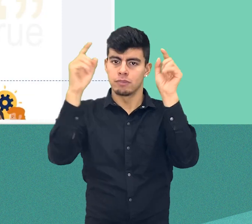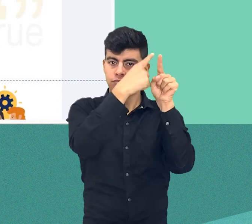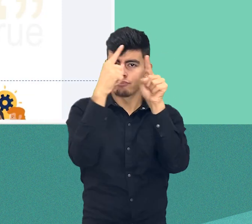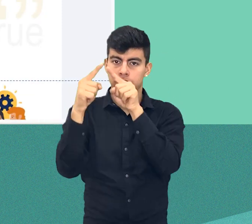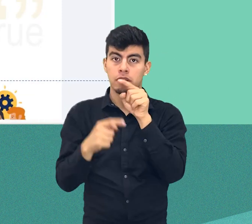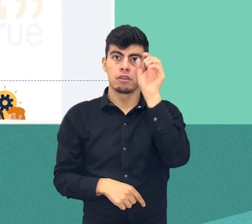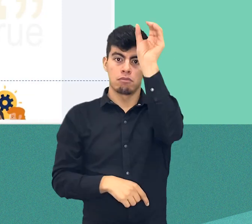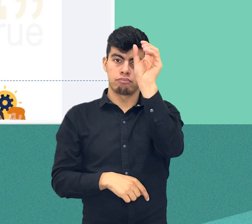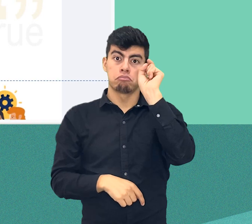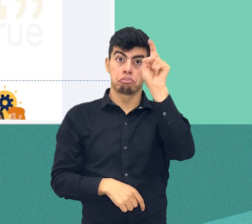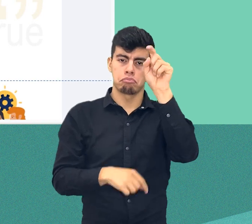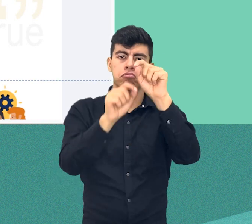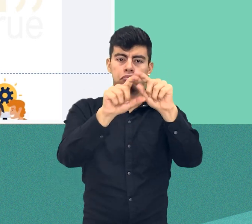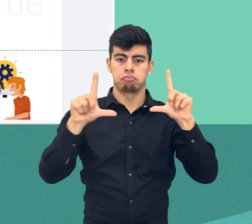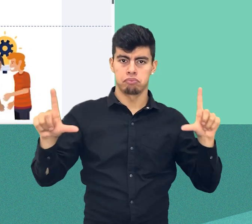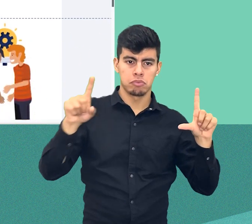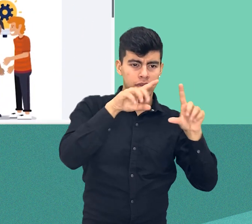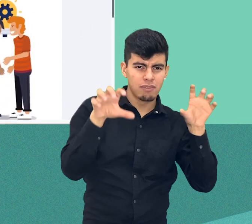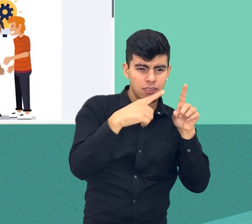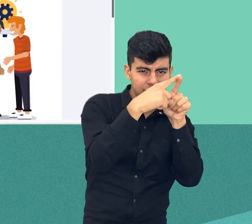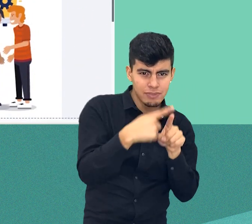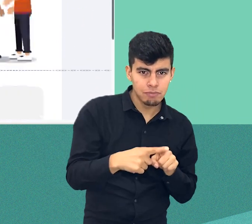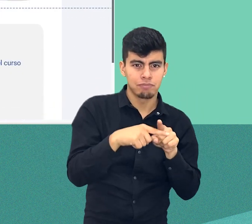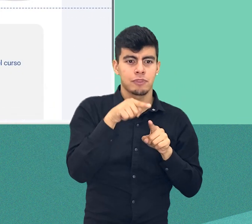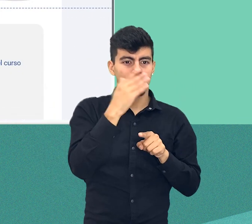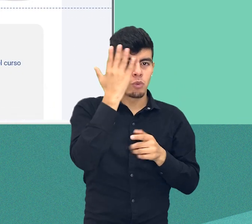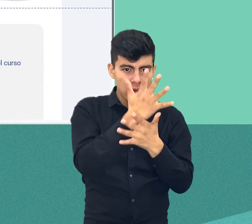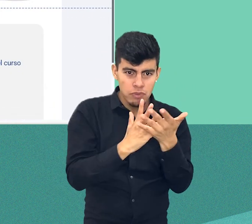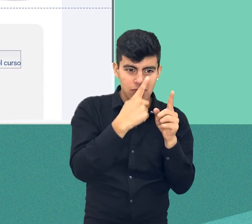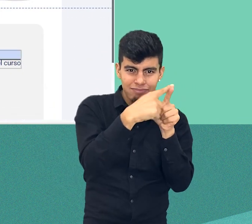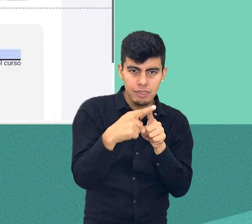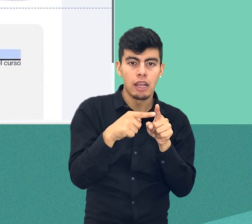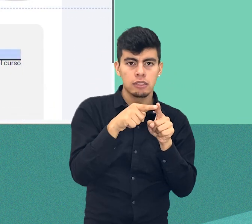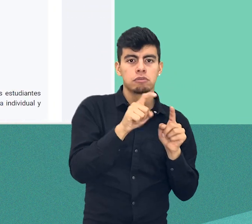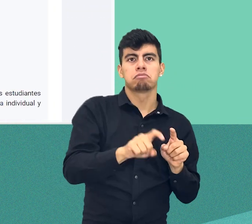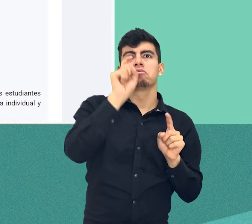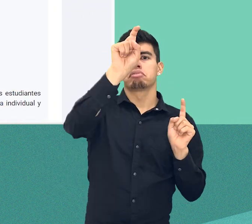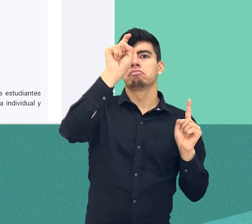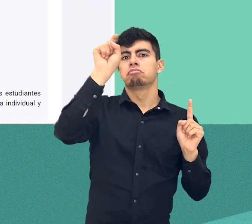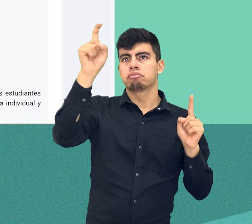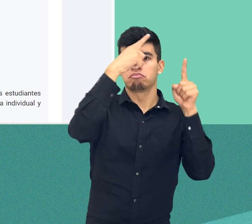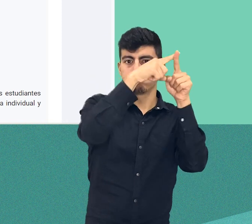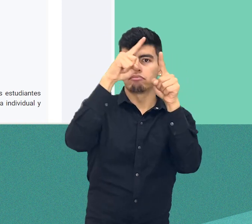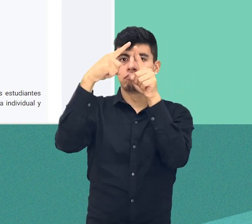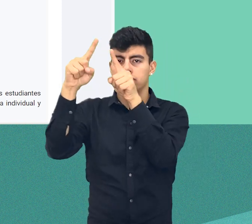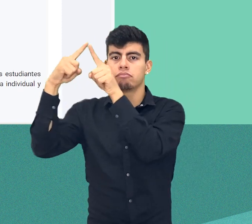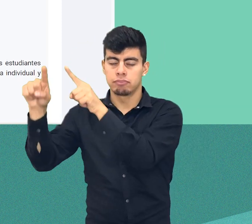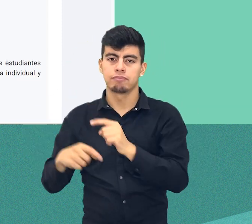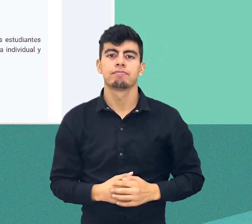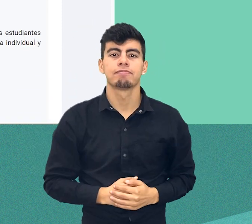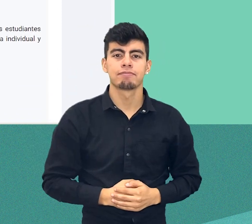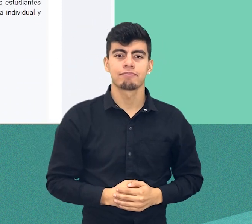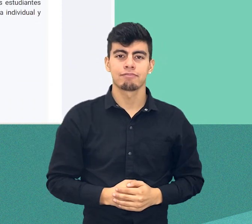dirigiéndonos a la unidad o módulo donde esté ubicada y haciendo clic sobre ella. Posteriormente, se abrirá la página con las